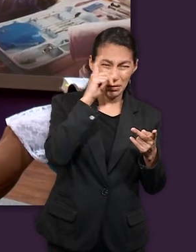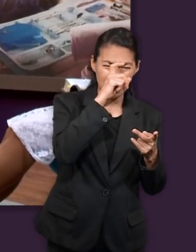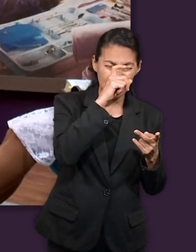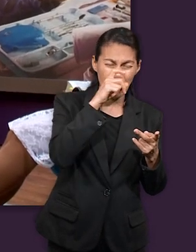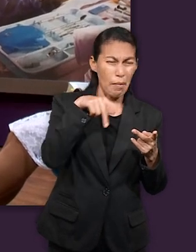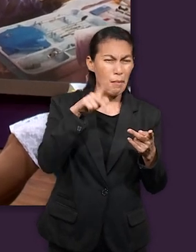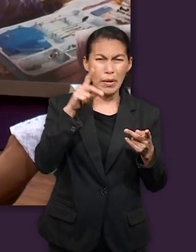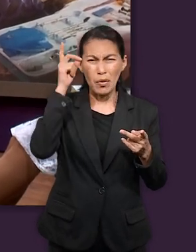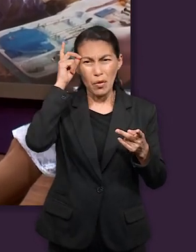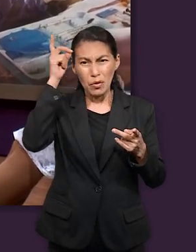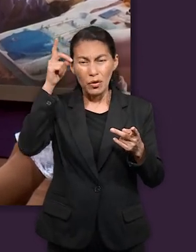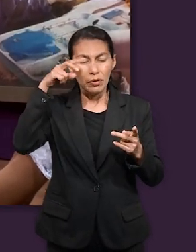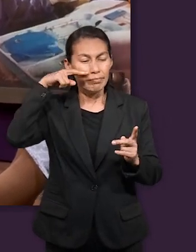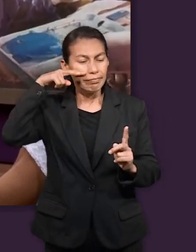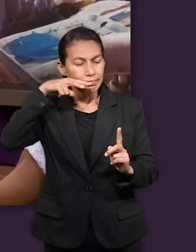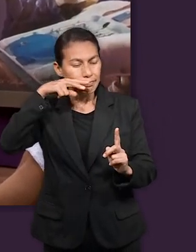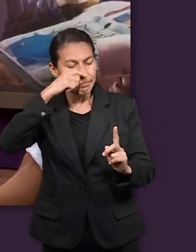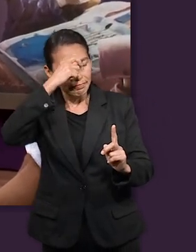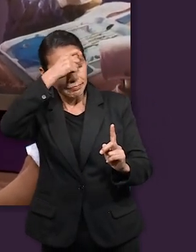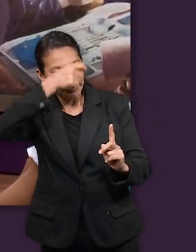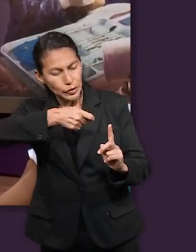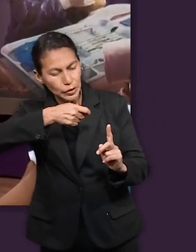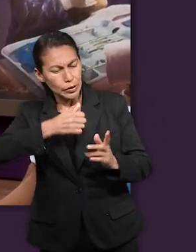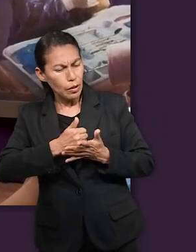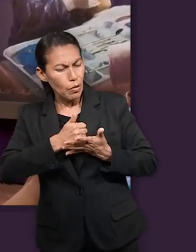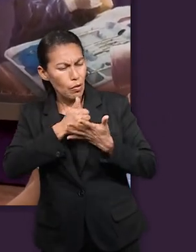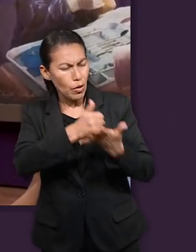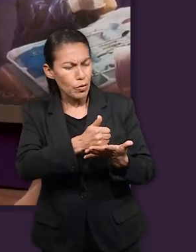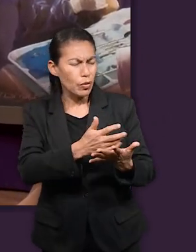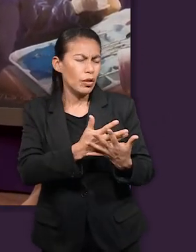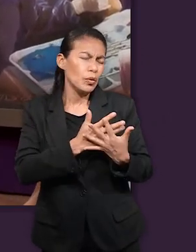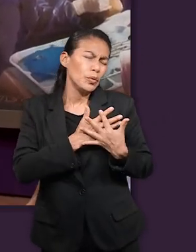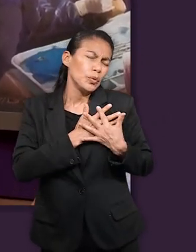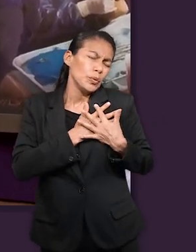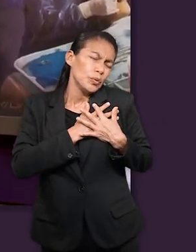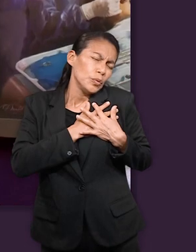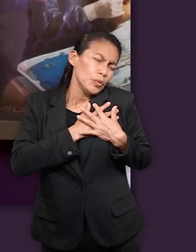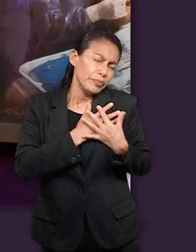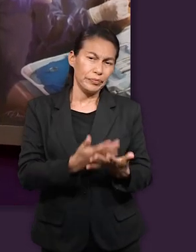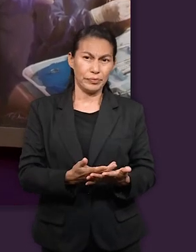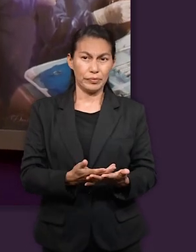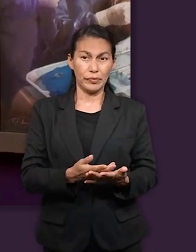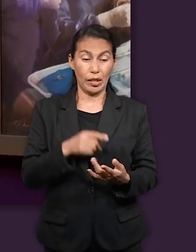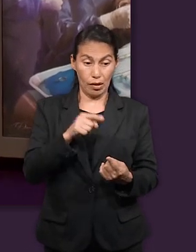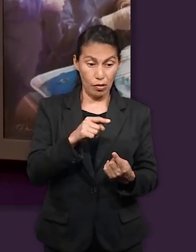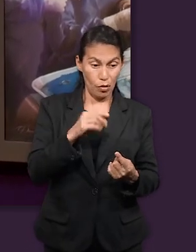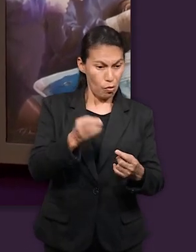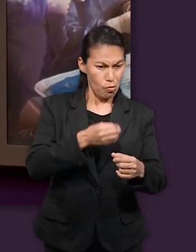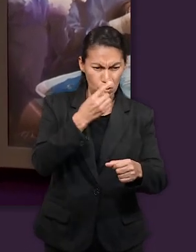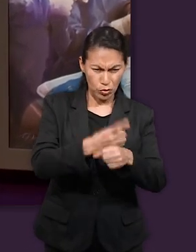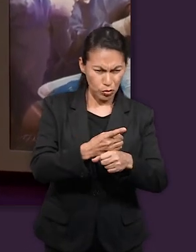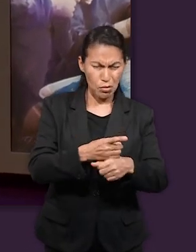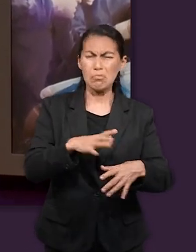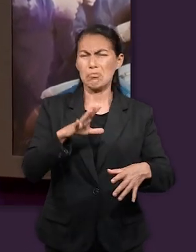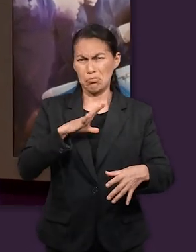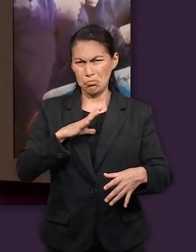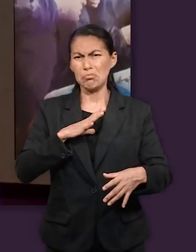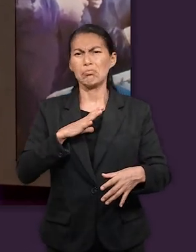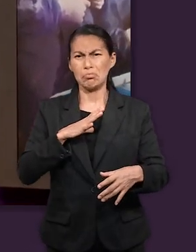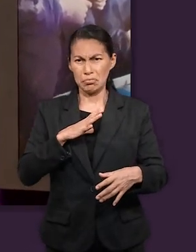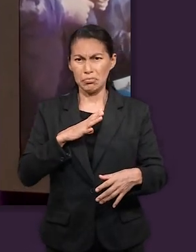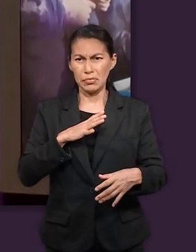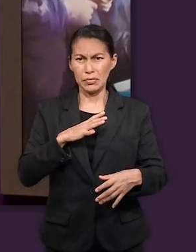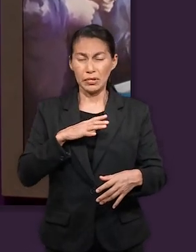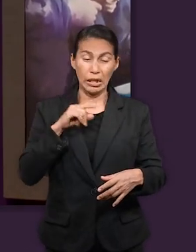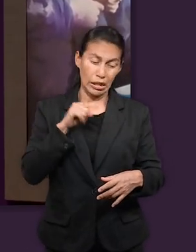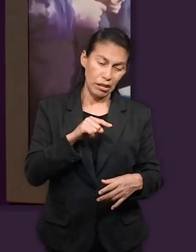que a pesar de eso Dios lo ayuda y lo prospera siendo un siervo privilegiado un siervo amado empieza a